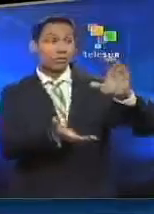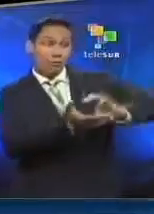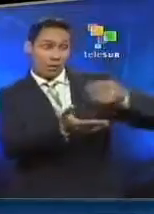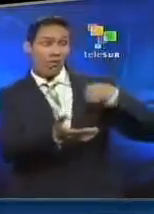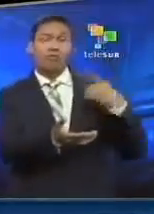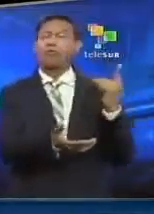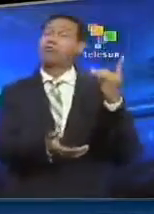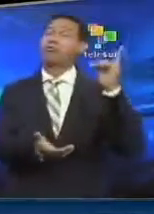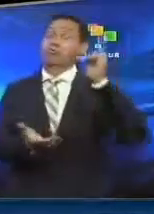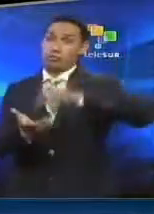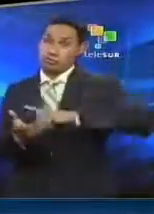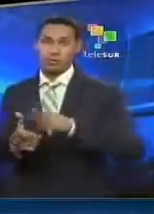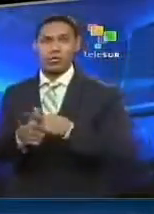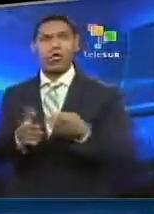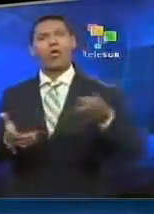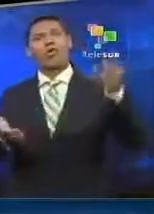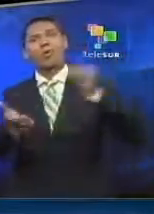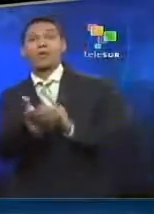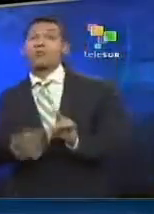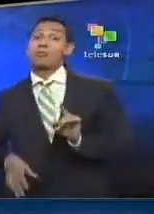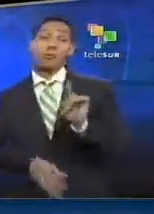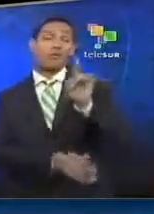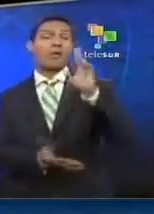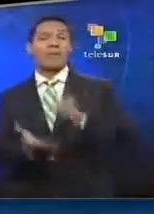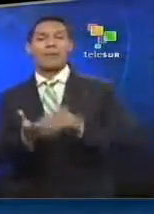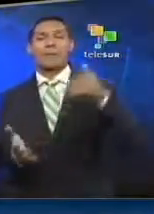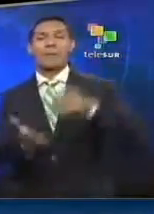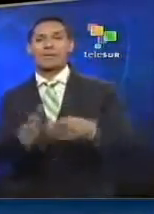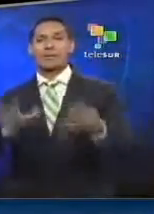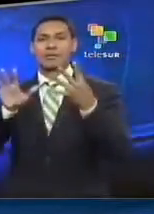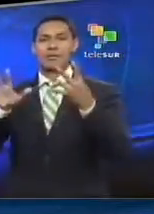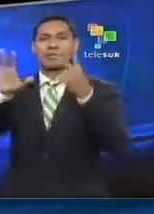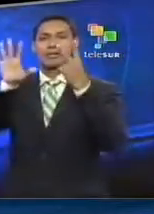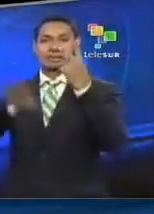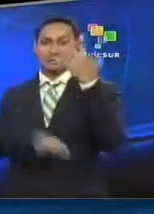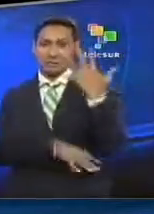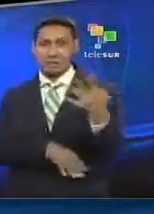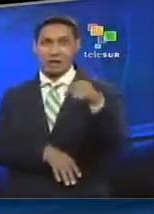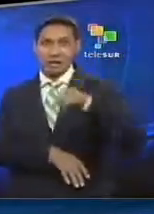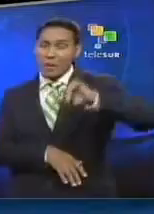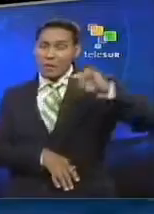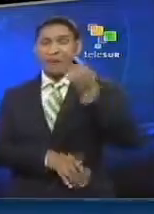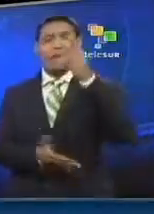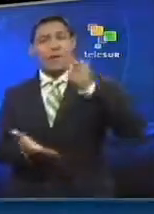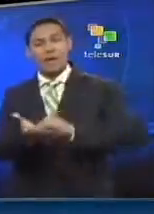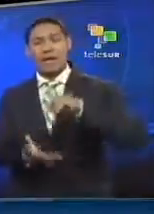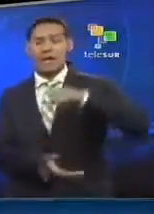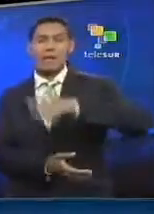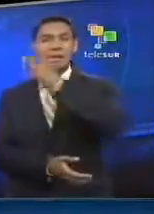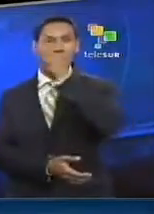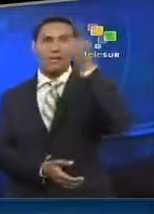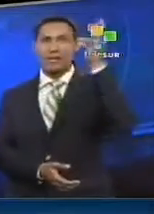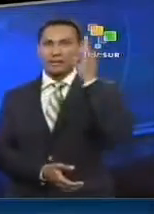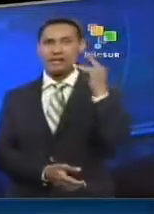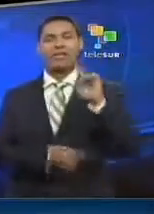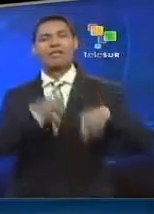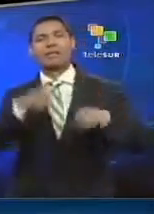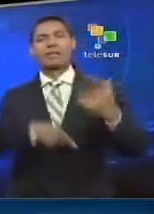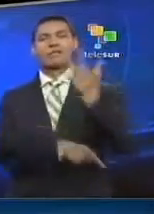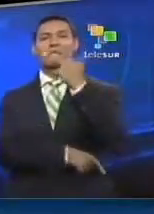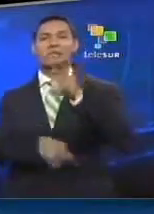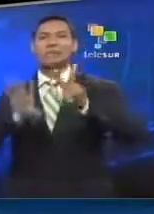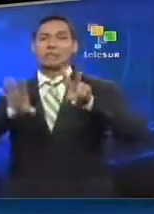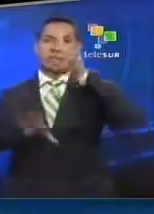y volví una sola vez en 1975. Esta es la primera vez que estoy en Palestina, después de